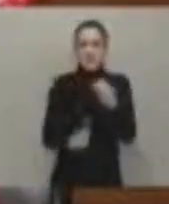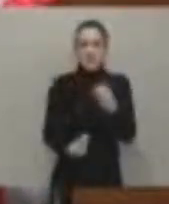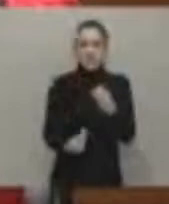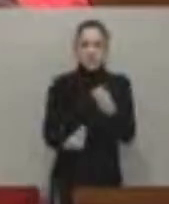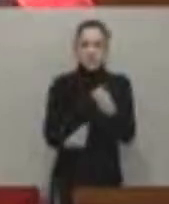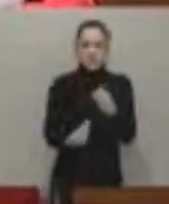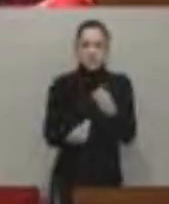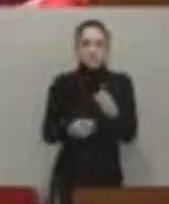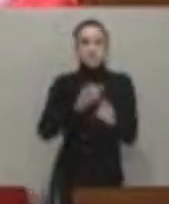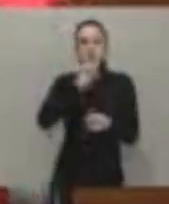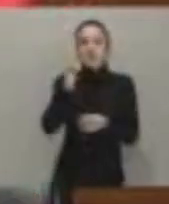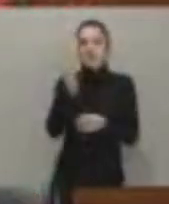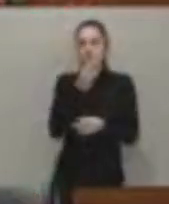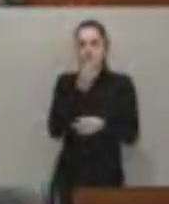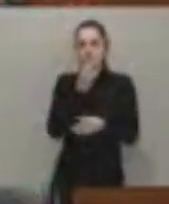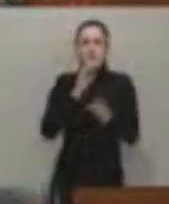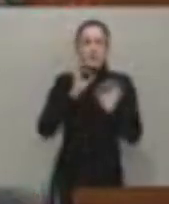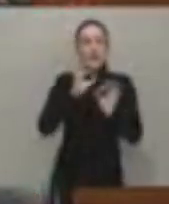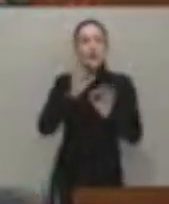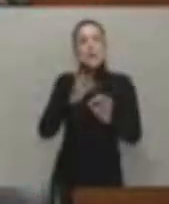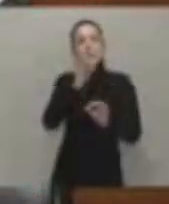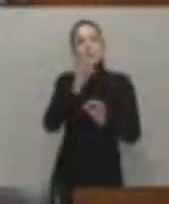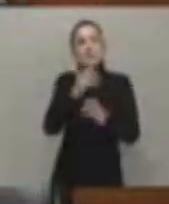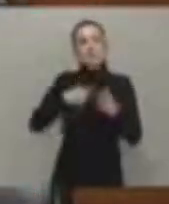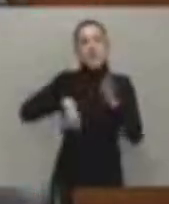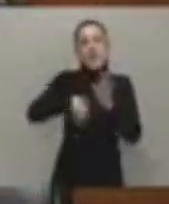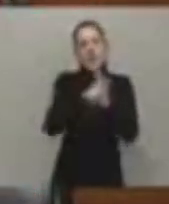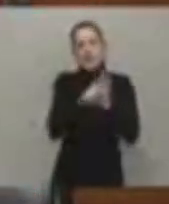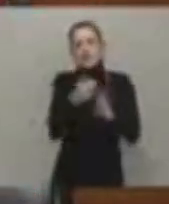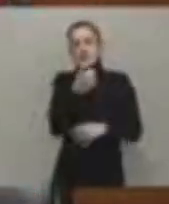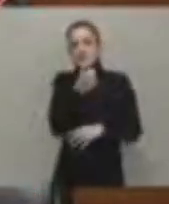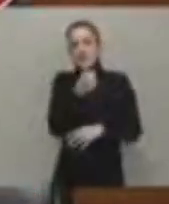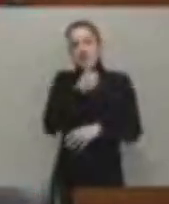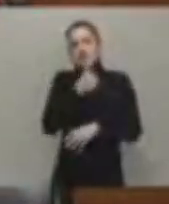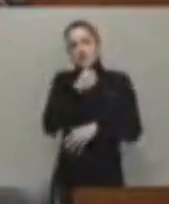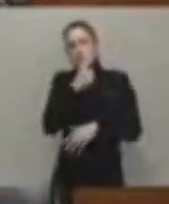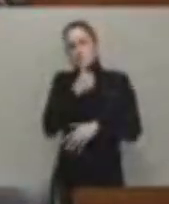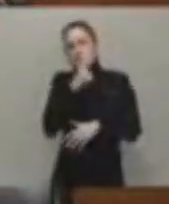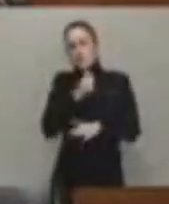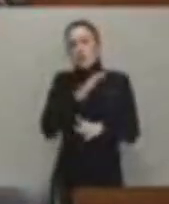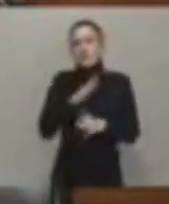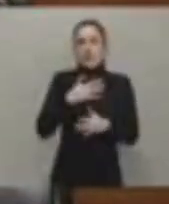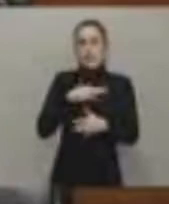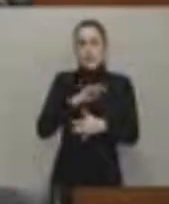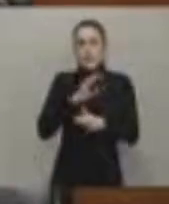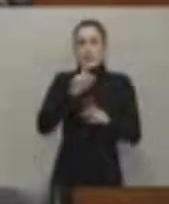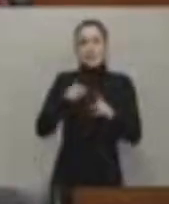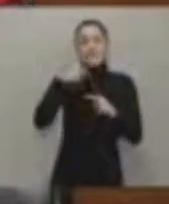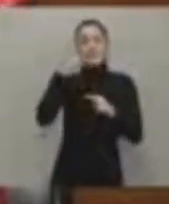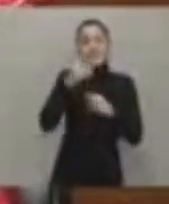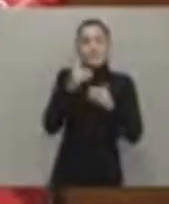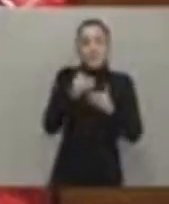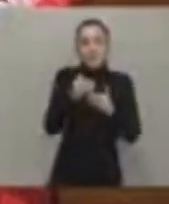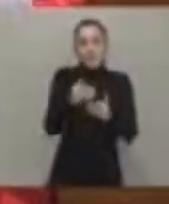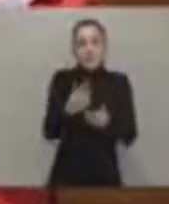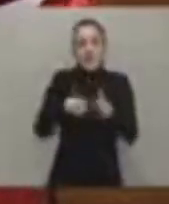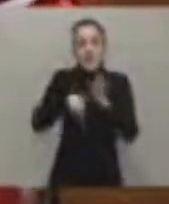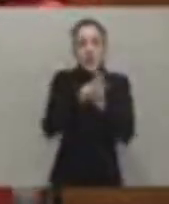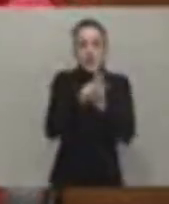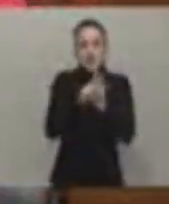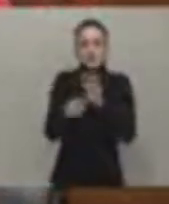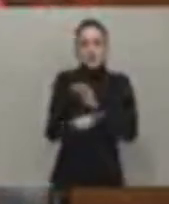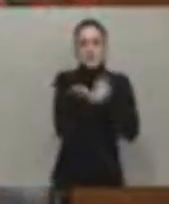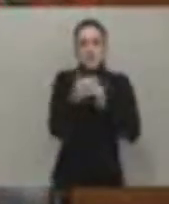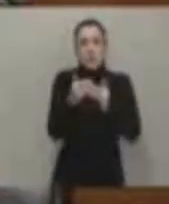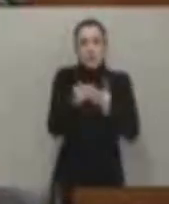resistido a la ley todo lo que ha podido y que ha retrasado la aplicación de las leyes en Asturias. Y